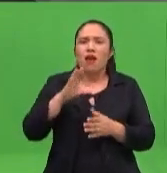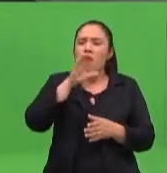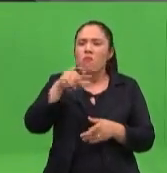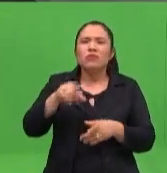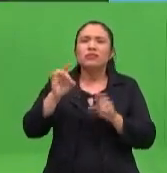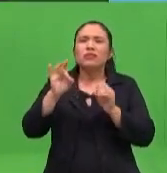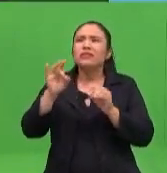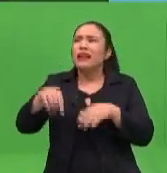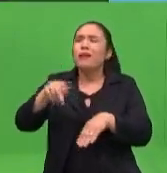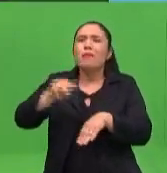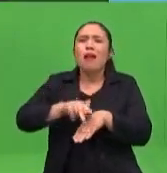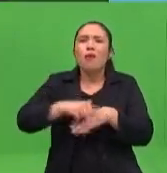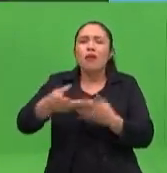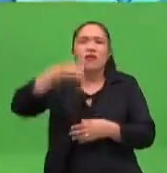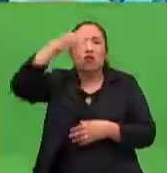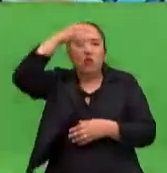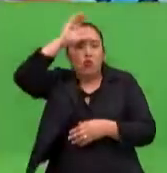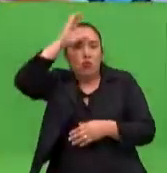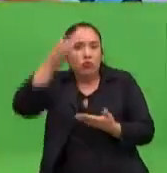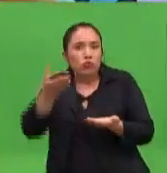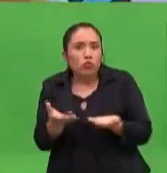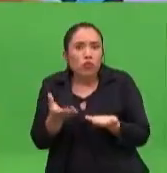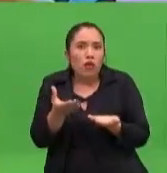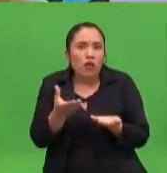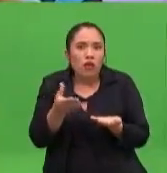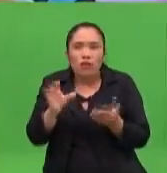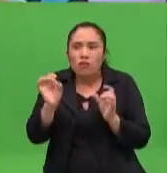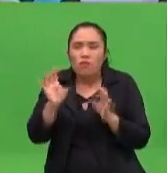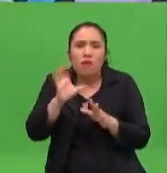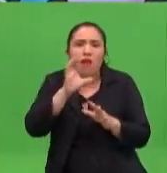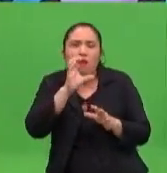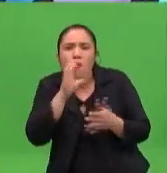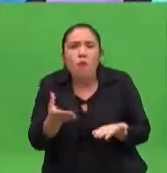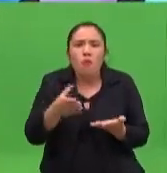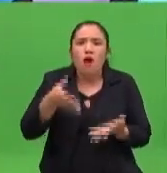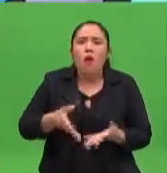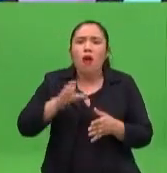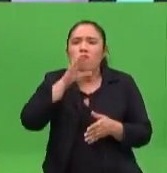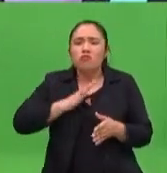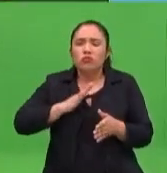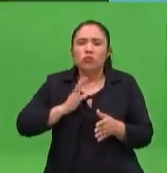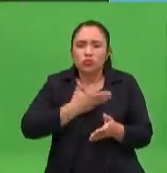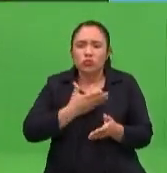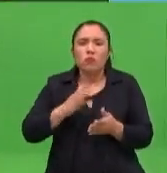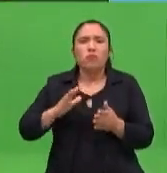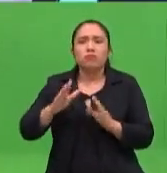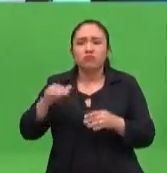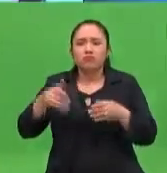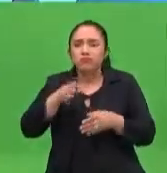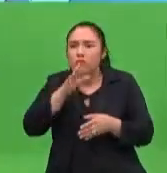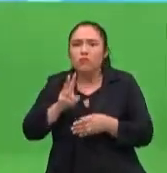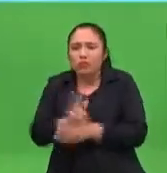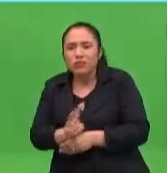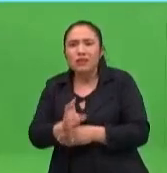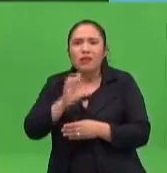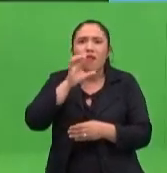les pregunto a ustedes. No, creo que funciona o funcionaba antes. Hoy en día, ¿cómo tenemos que actuar en épocas de pandemia? Sí,